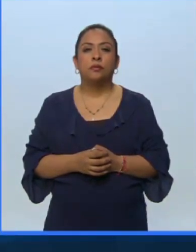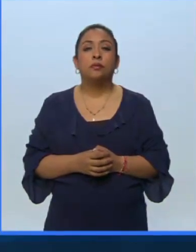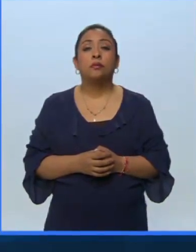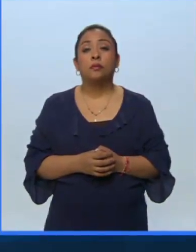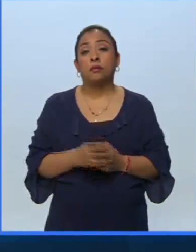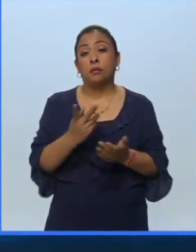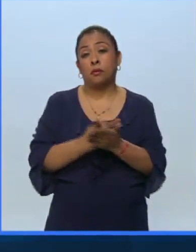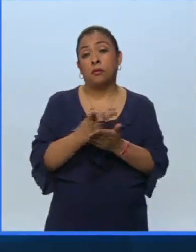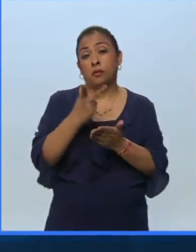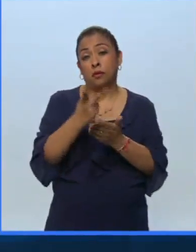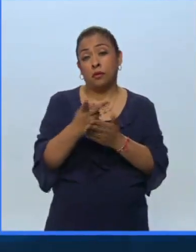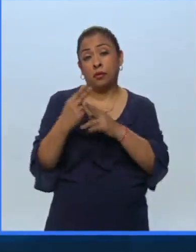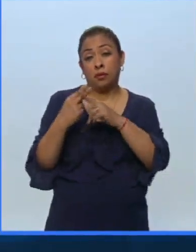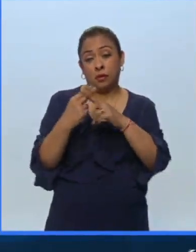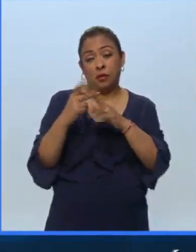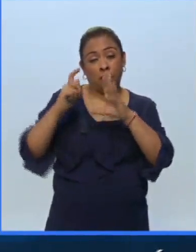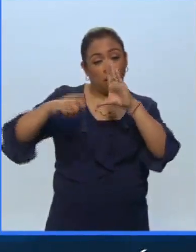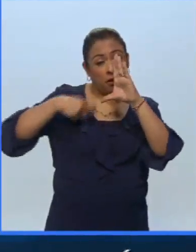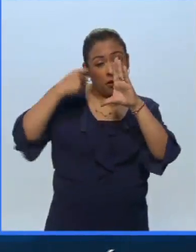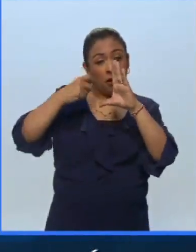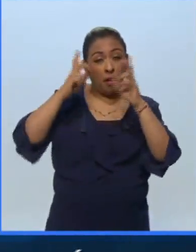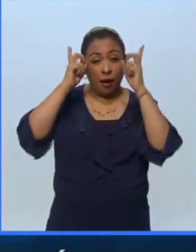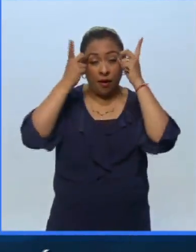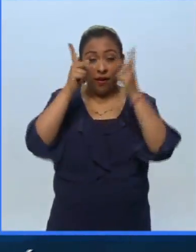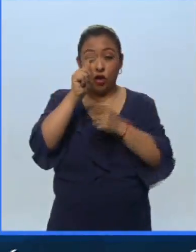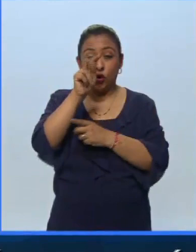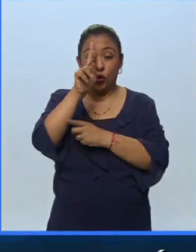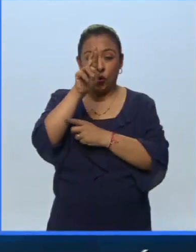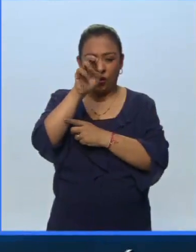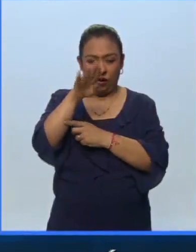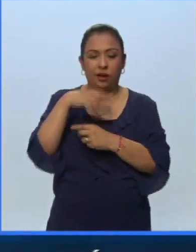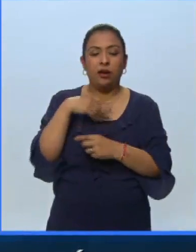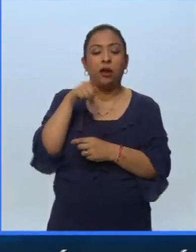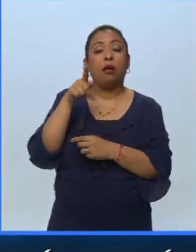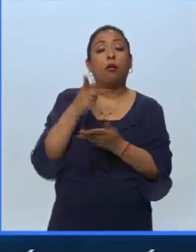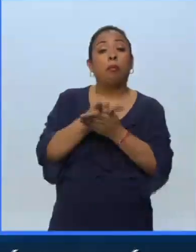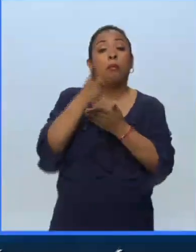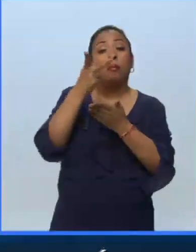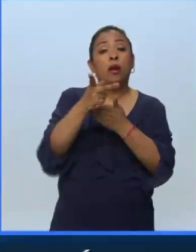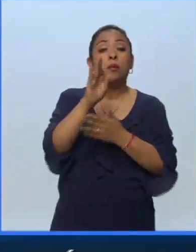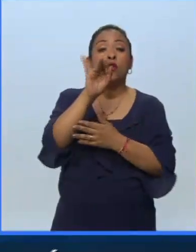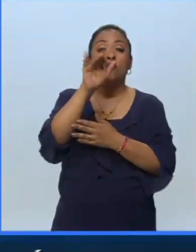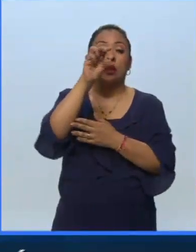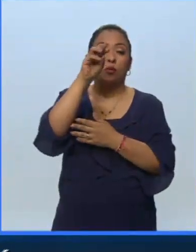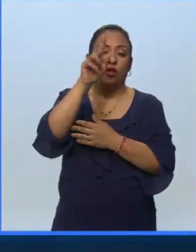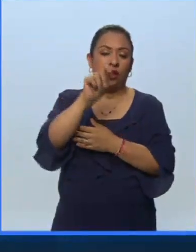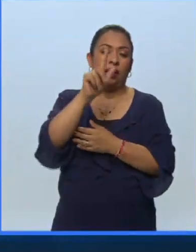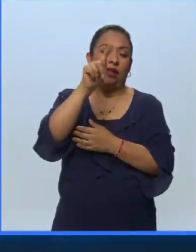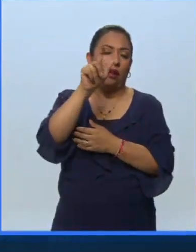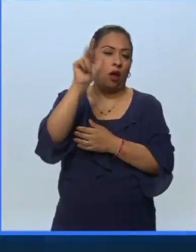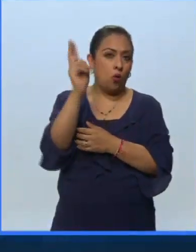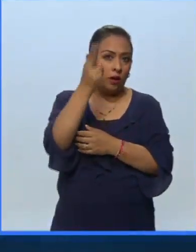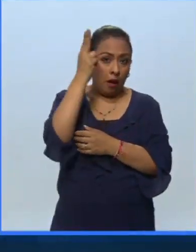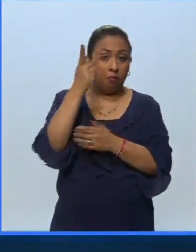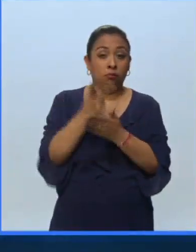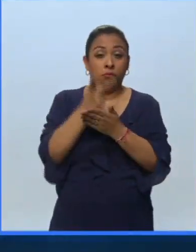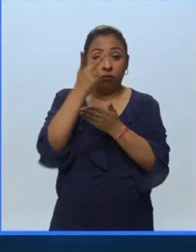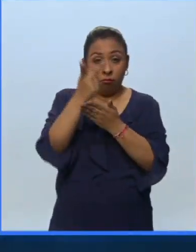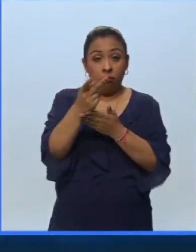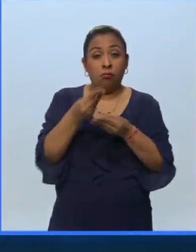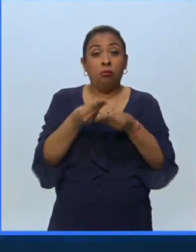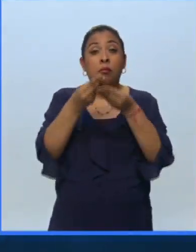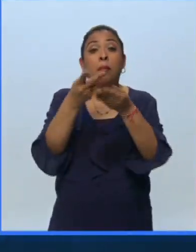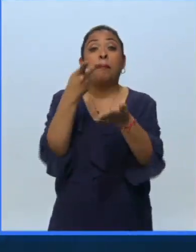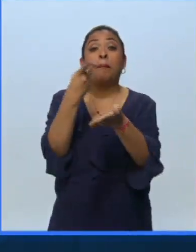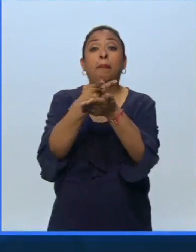Previo a la proyección de su película El Caballo de Turín Bel Atar recibió la medalla de la Filmoteca de la UNAM Al entregar la presea, que está